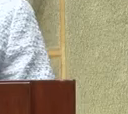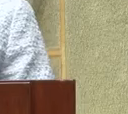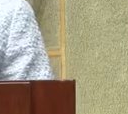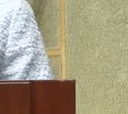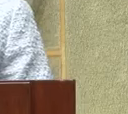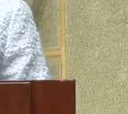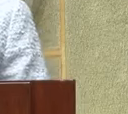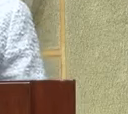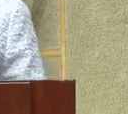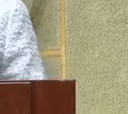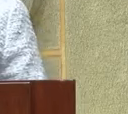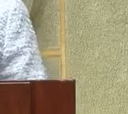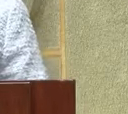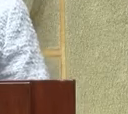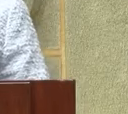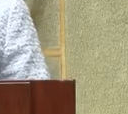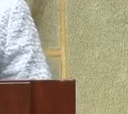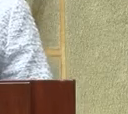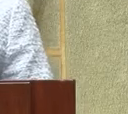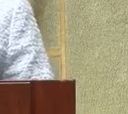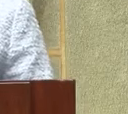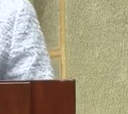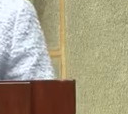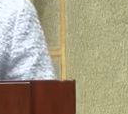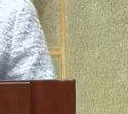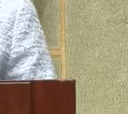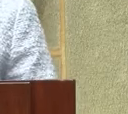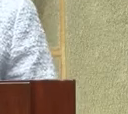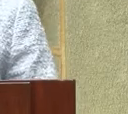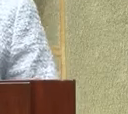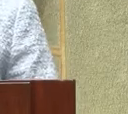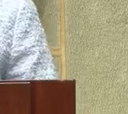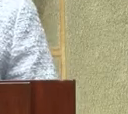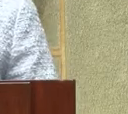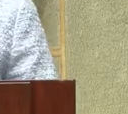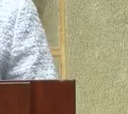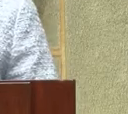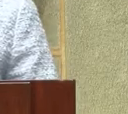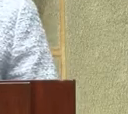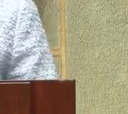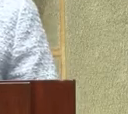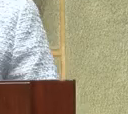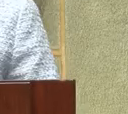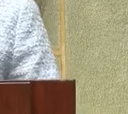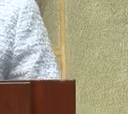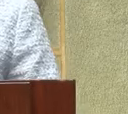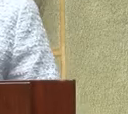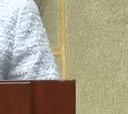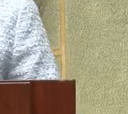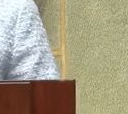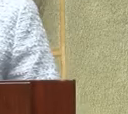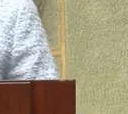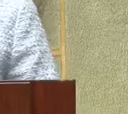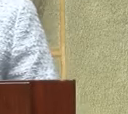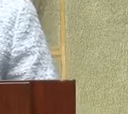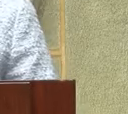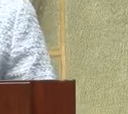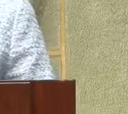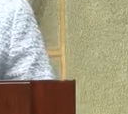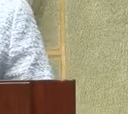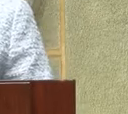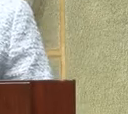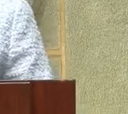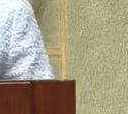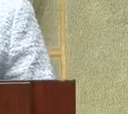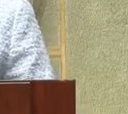a los líderes y representantes de los distintos pueblos, a los miembros de sociedad civil, periodistas y medios de